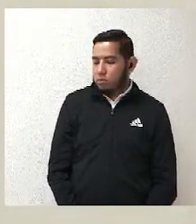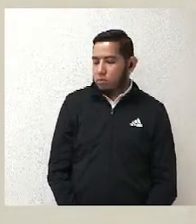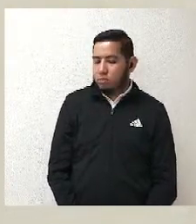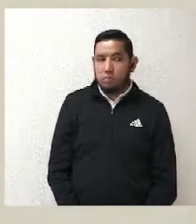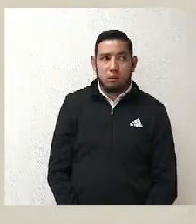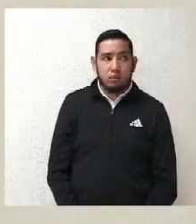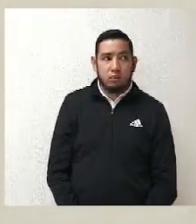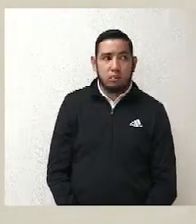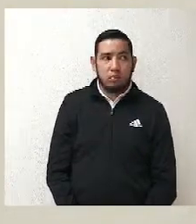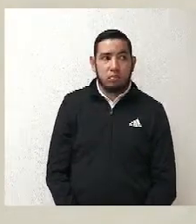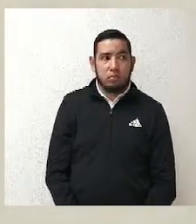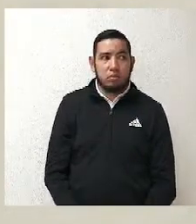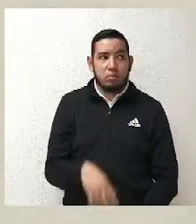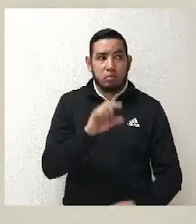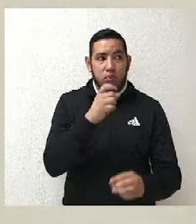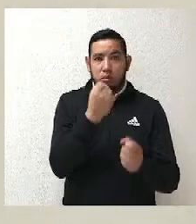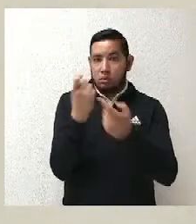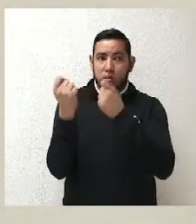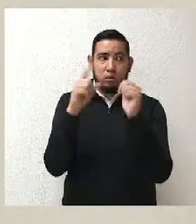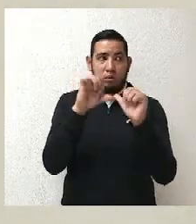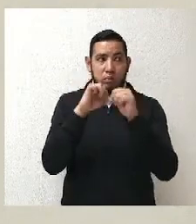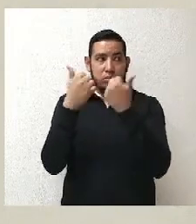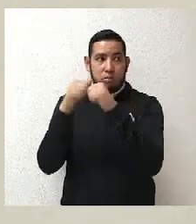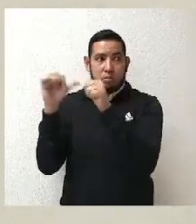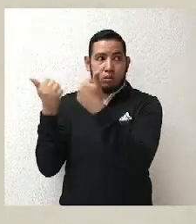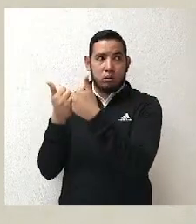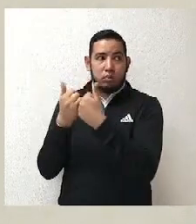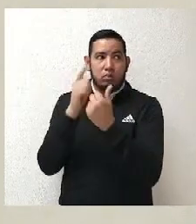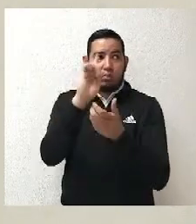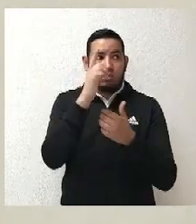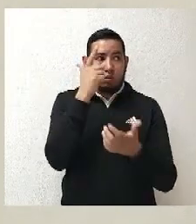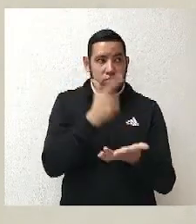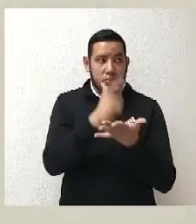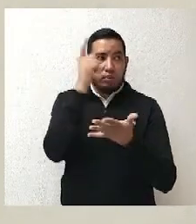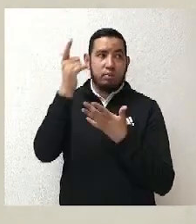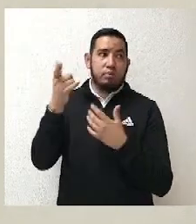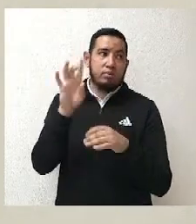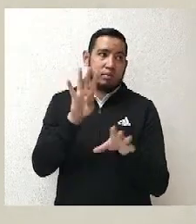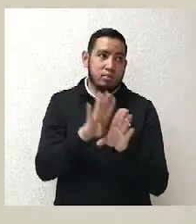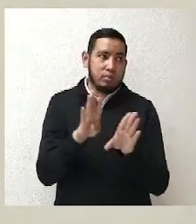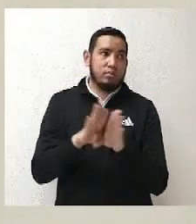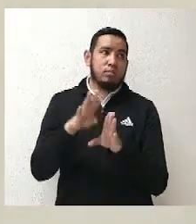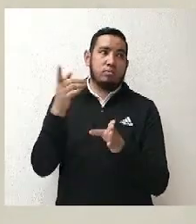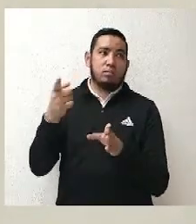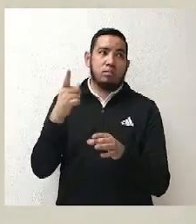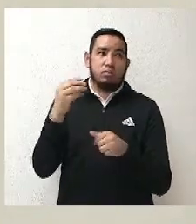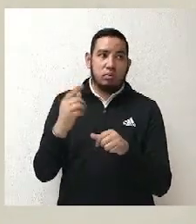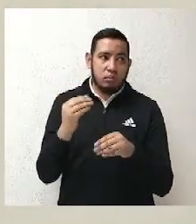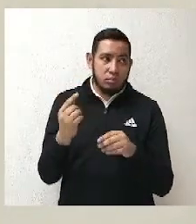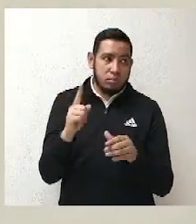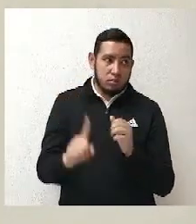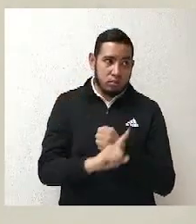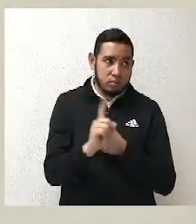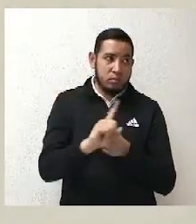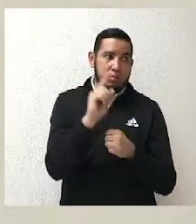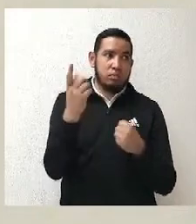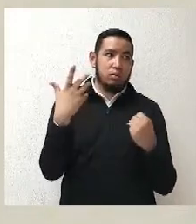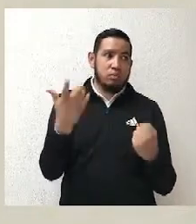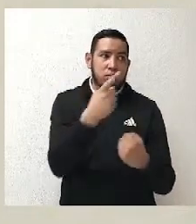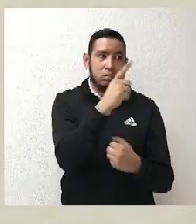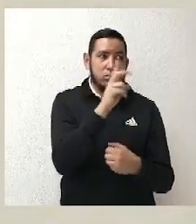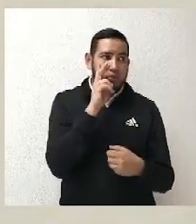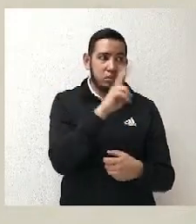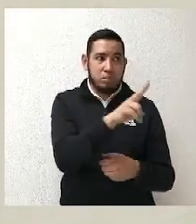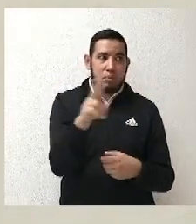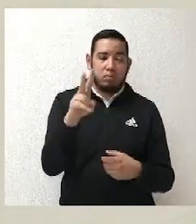Si alguna de las decisiones, porque si vieron cada agravio, cada planteamiento, se fue desestimando por alguna razón, si alguien quiere que se le